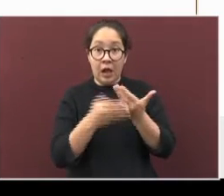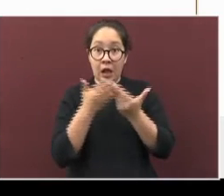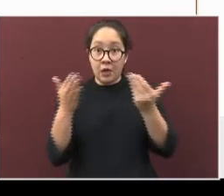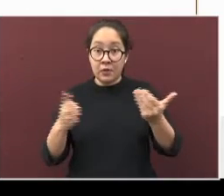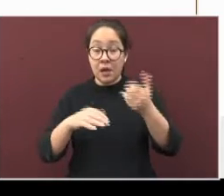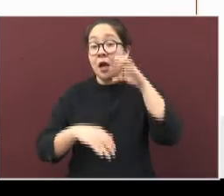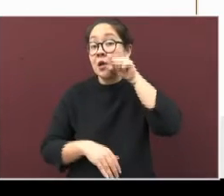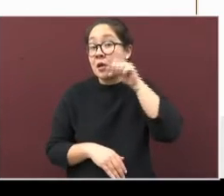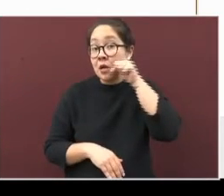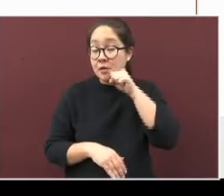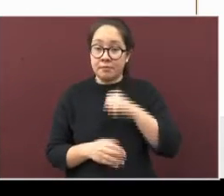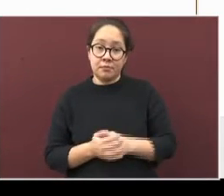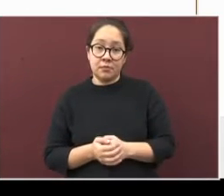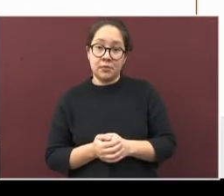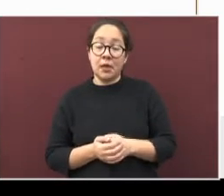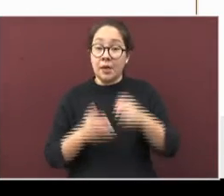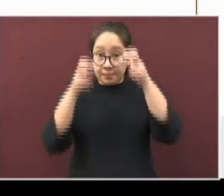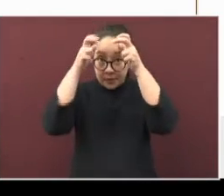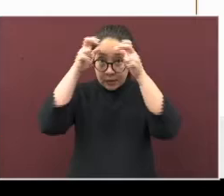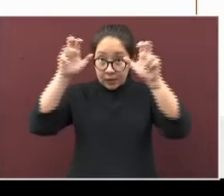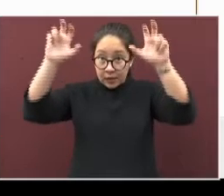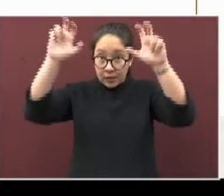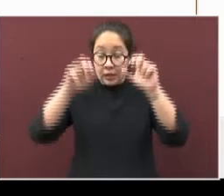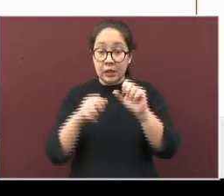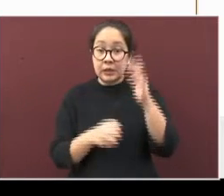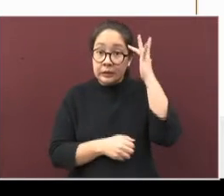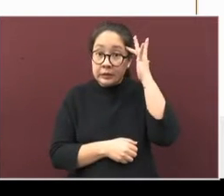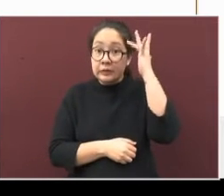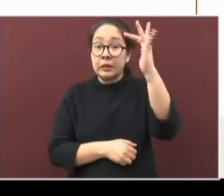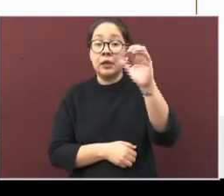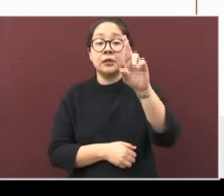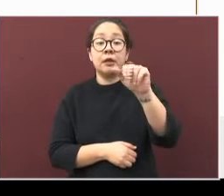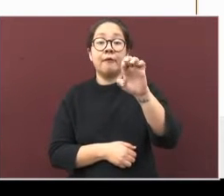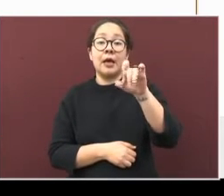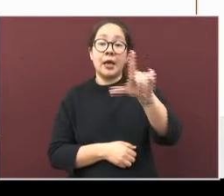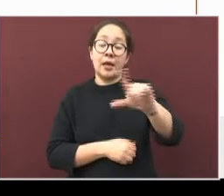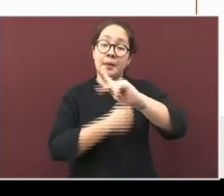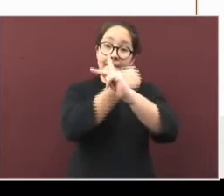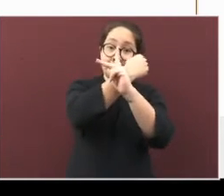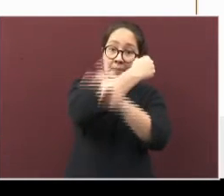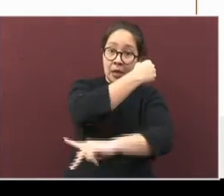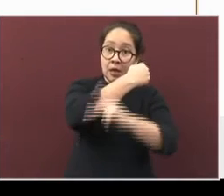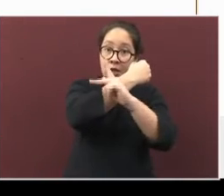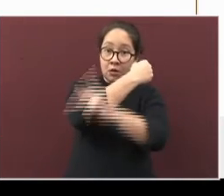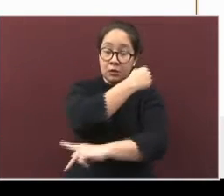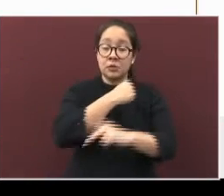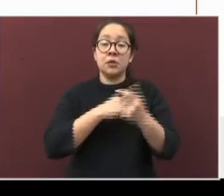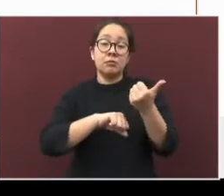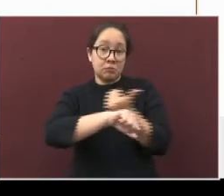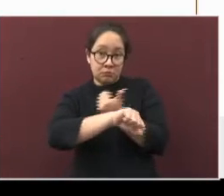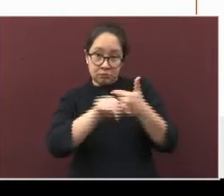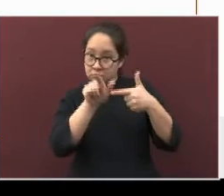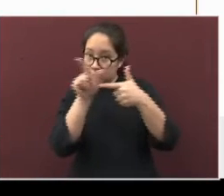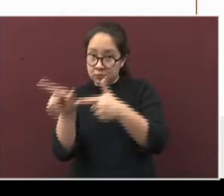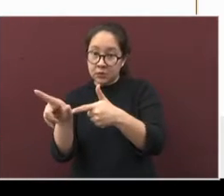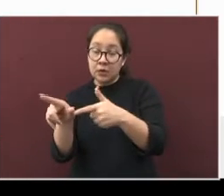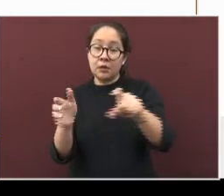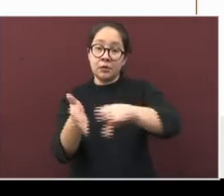Mizantla, San Rafael y Perote se mantienen en amarillo, mientras que Jalapa se encuentra en rojo.